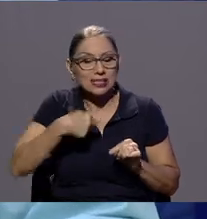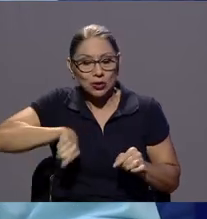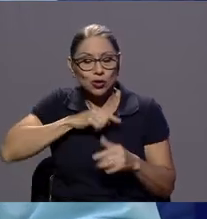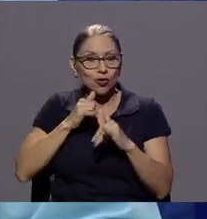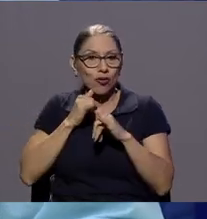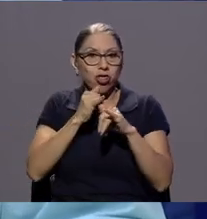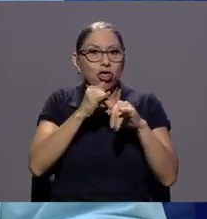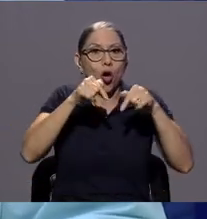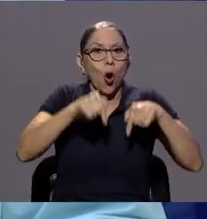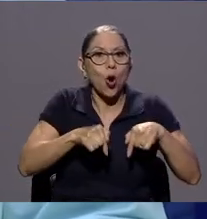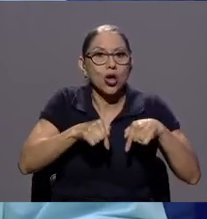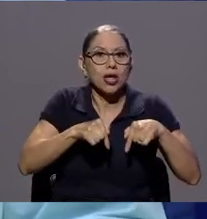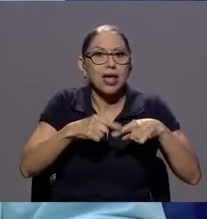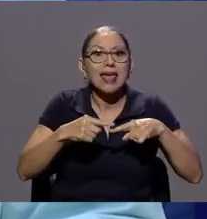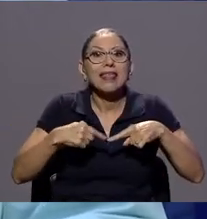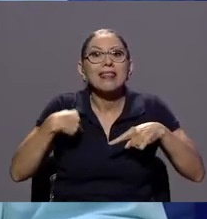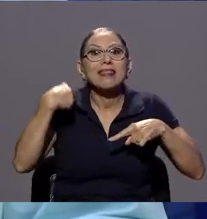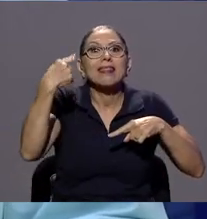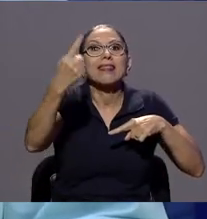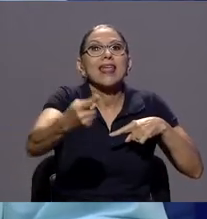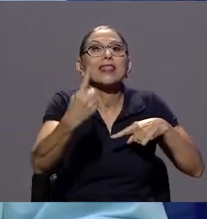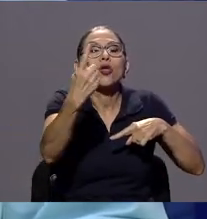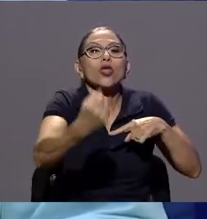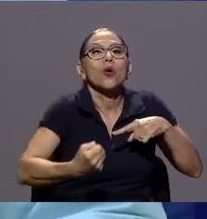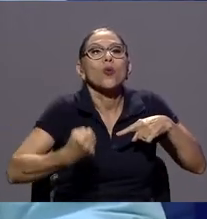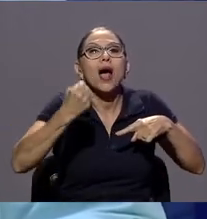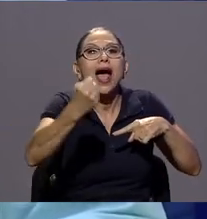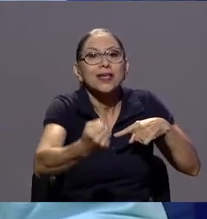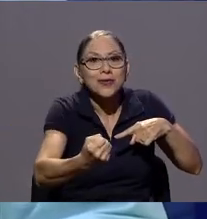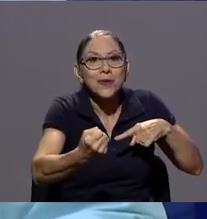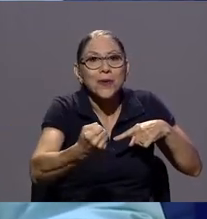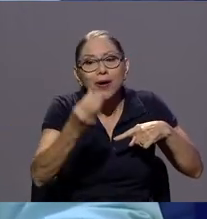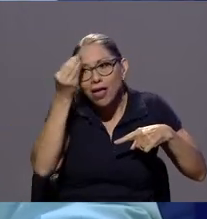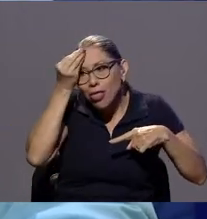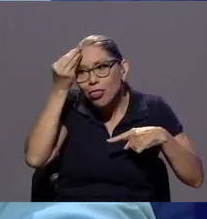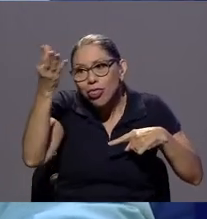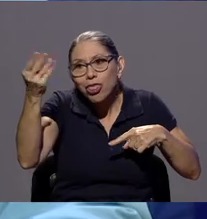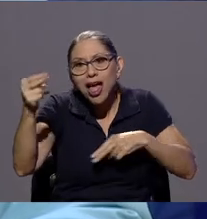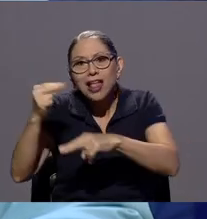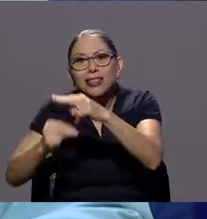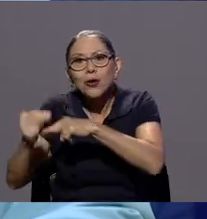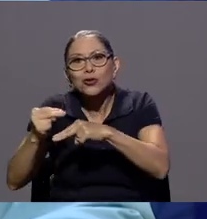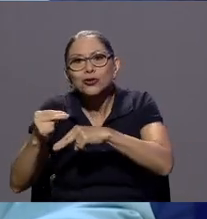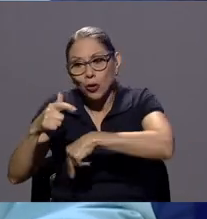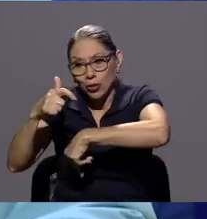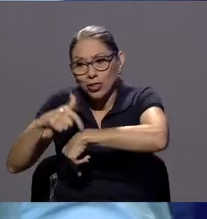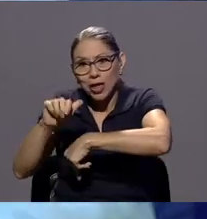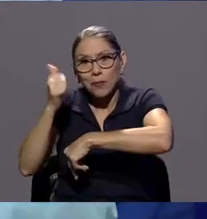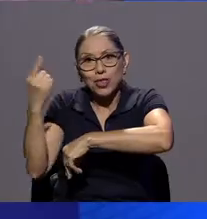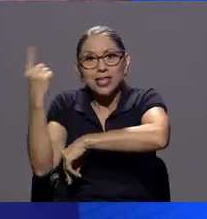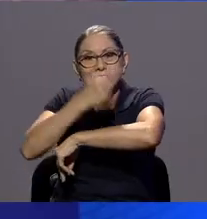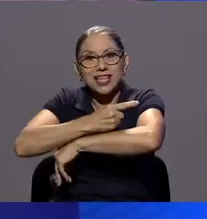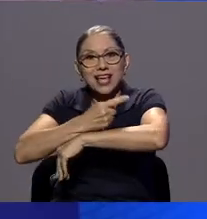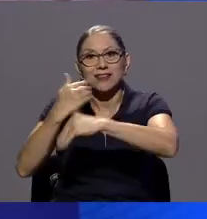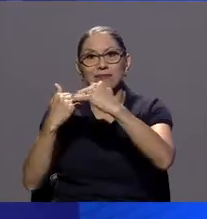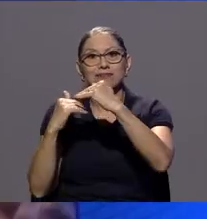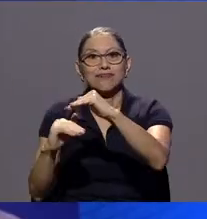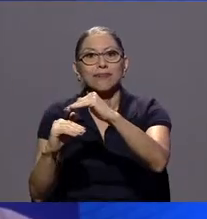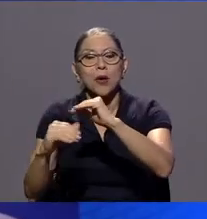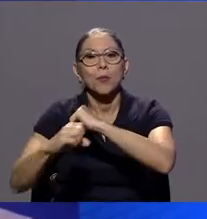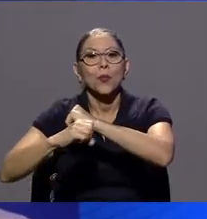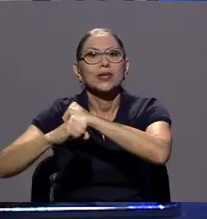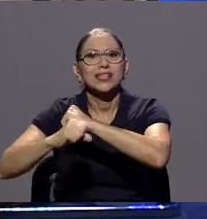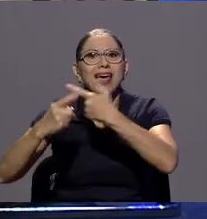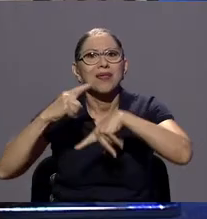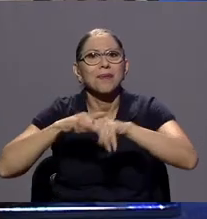apoyo al consumidor notifica al comerciante dándole 10 días para variar una publicidad que ya pasó y estaba